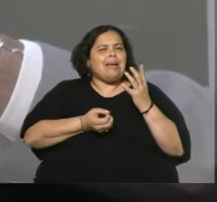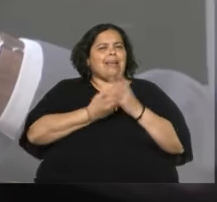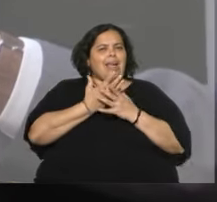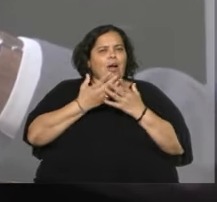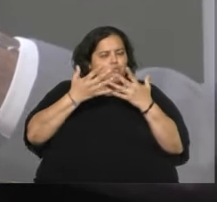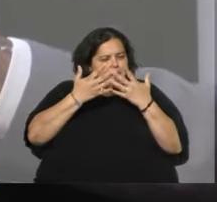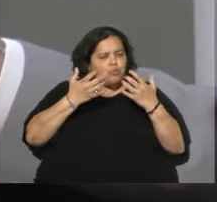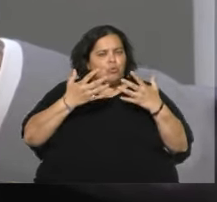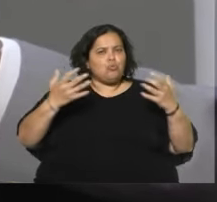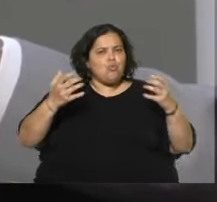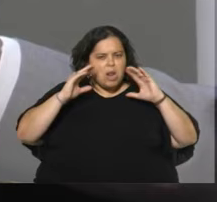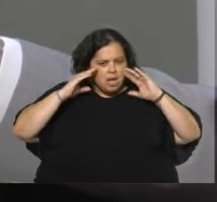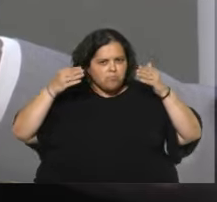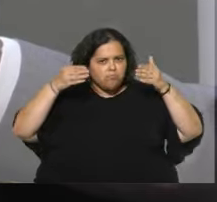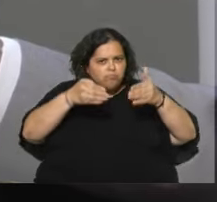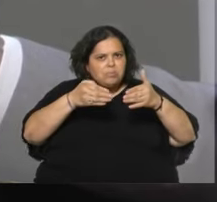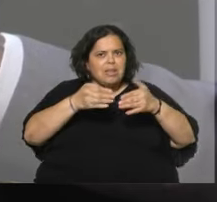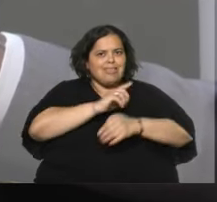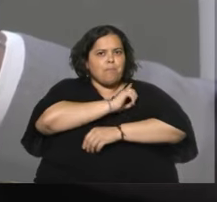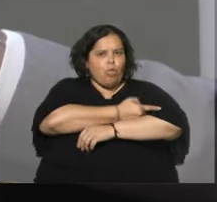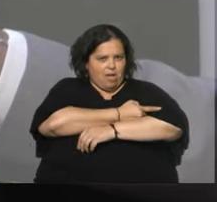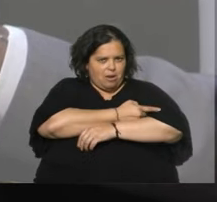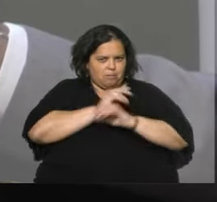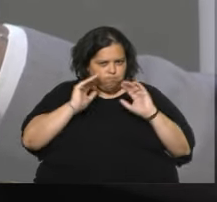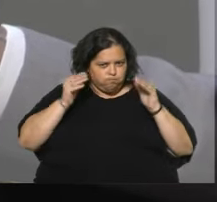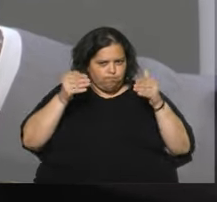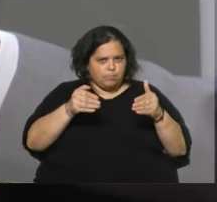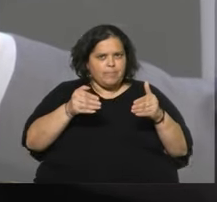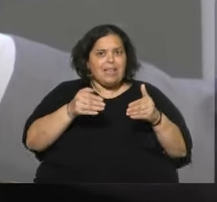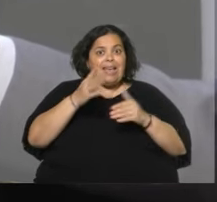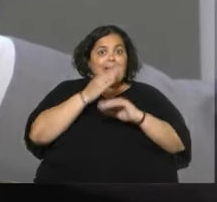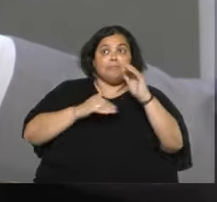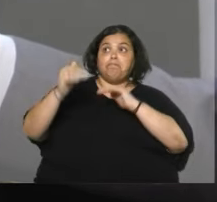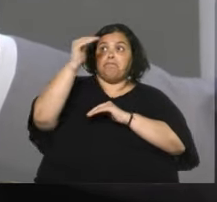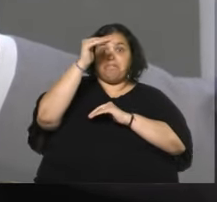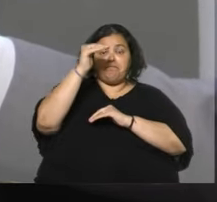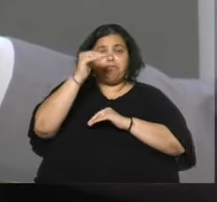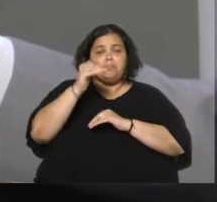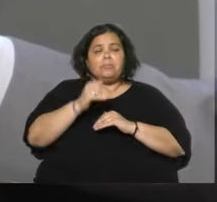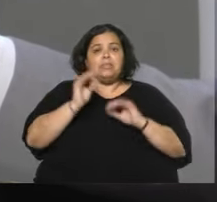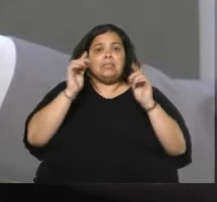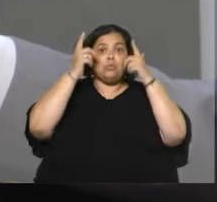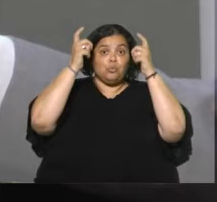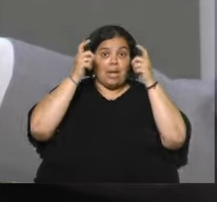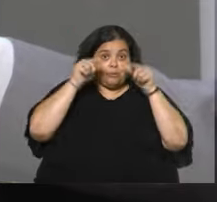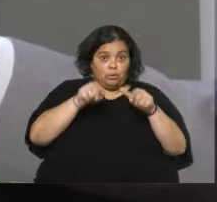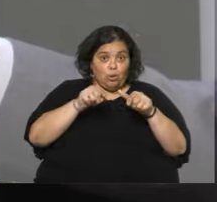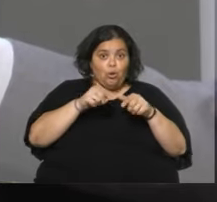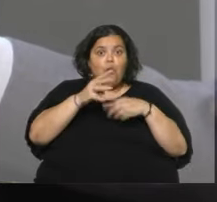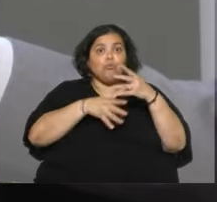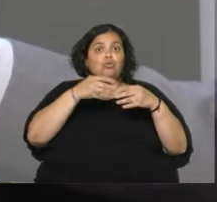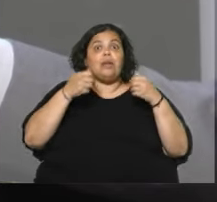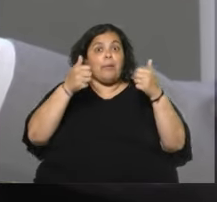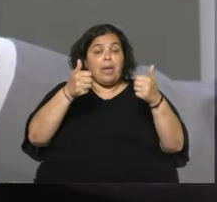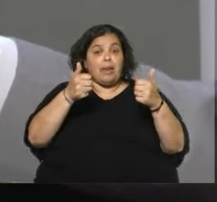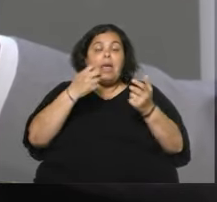centralizada, centralizada de poder, que si en la cúspide de esa estructura ponemos a un santo, va a funcionar todo muy bien.